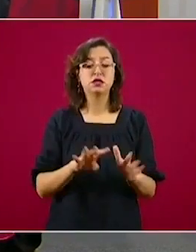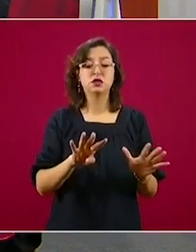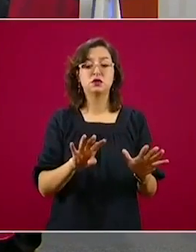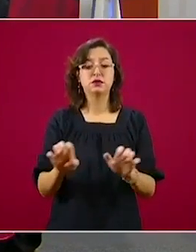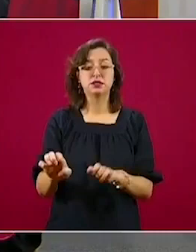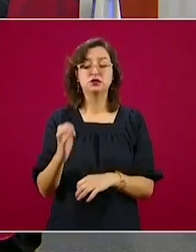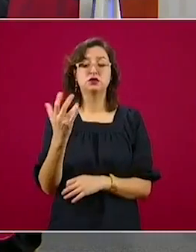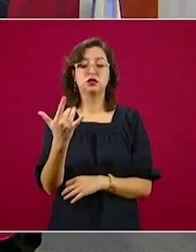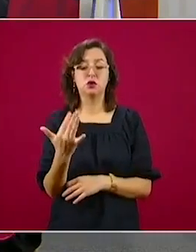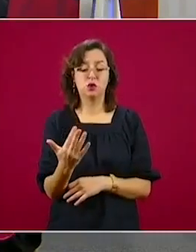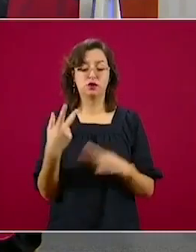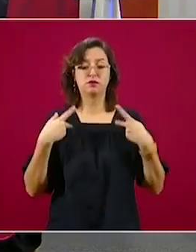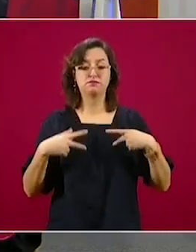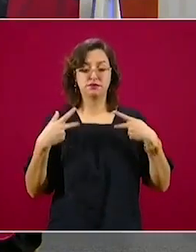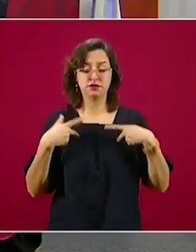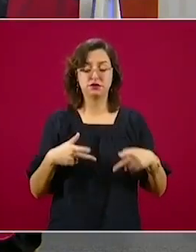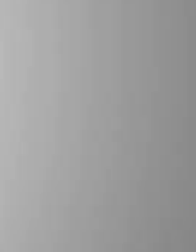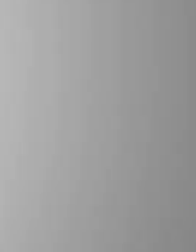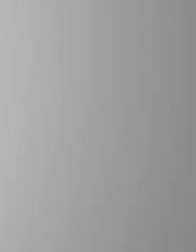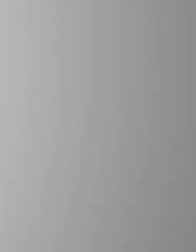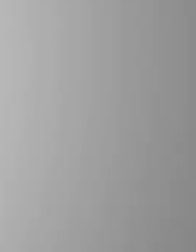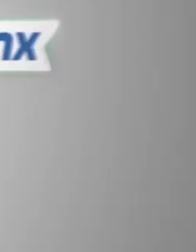a 2.950.